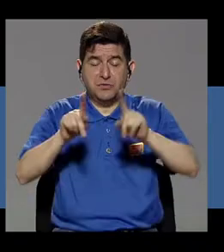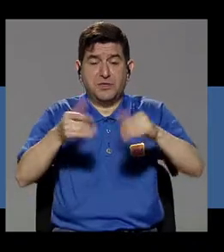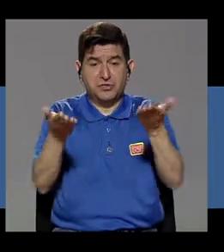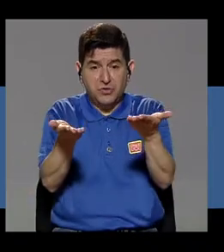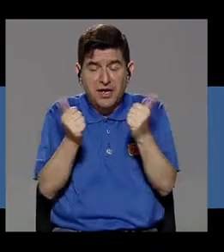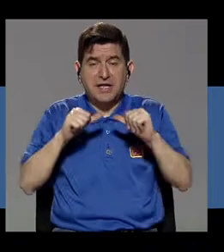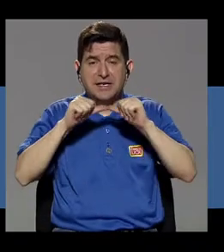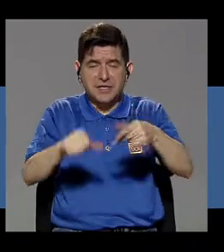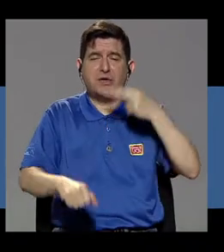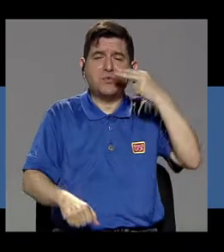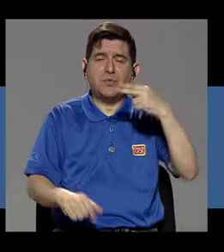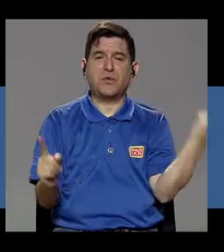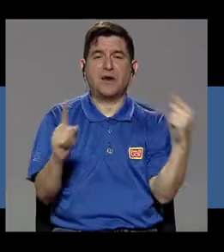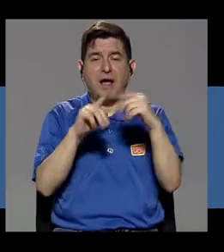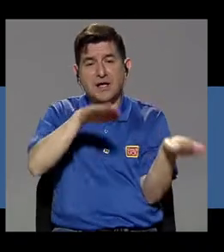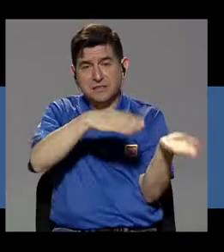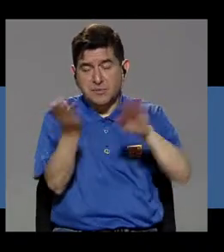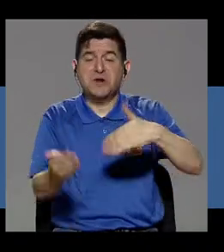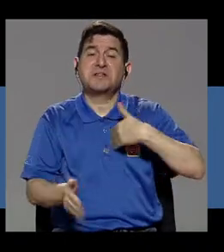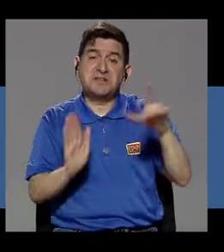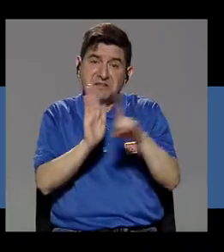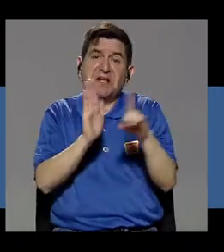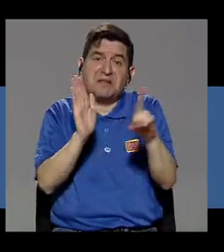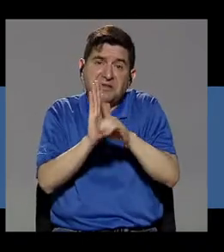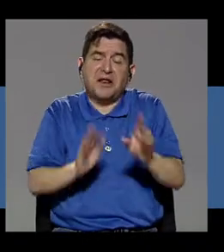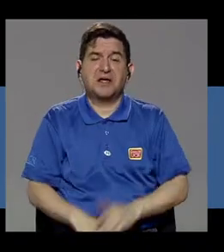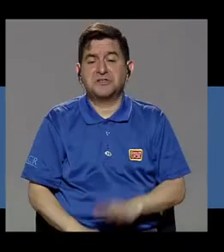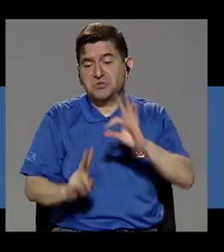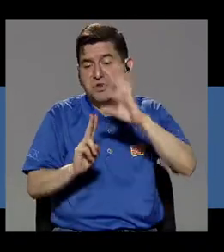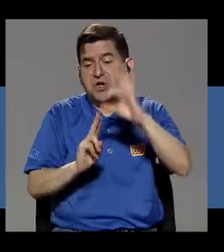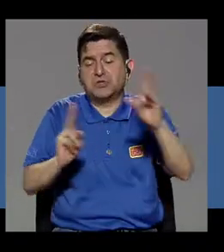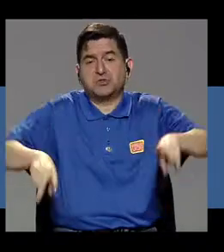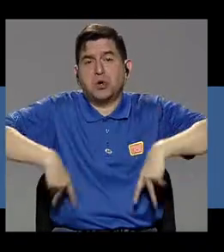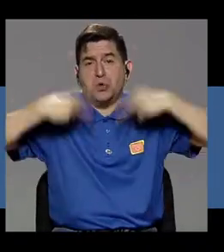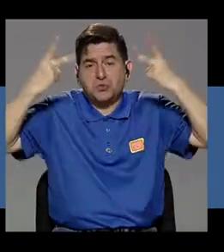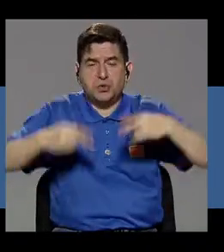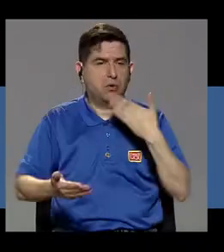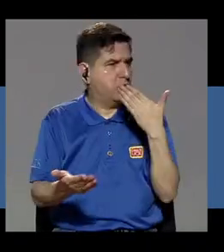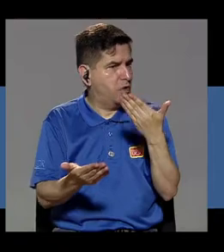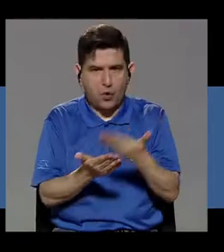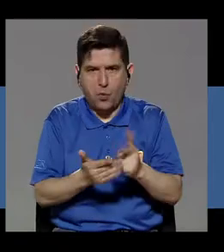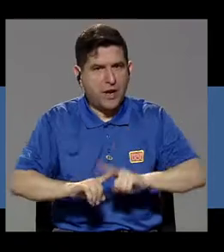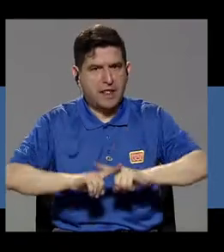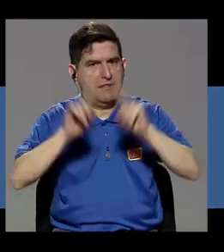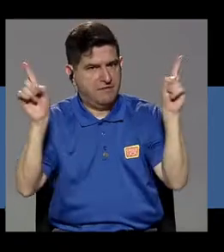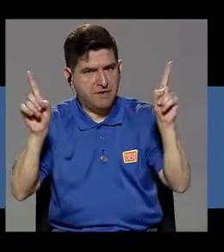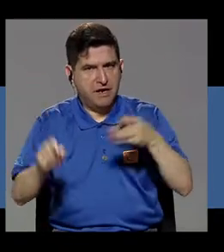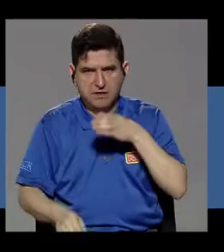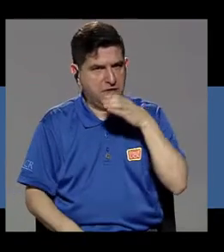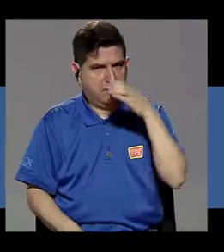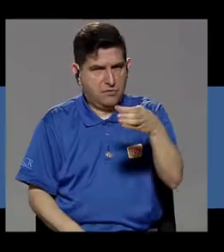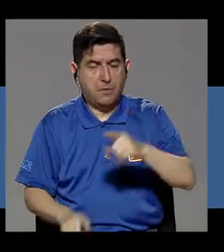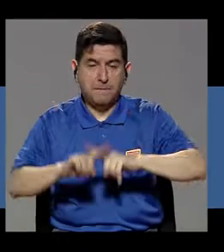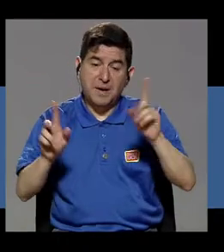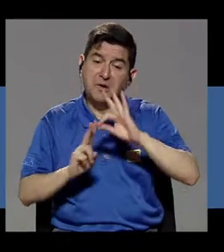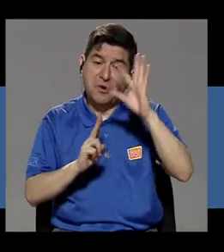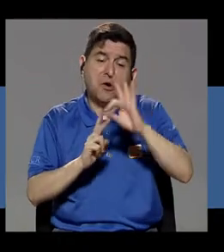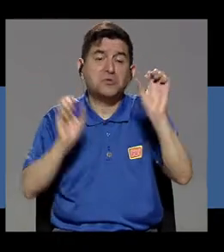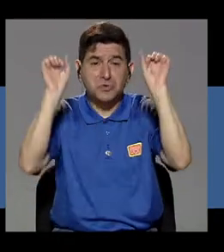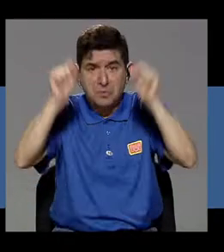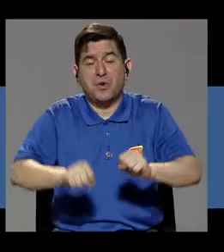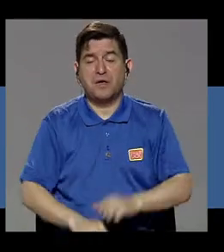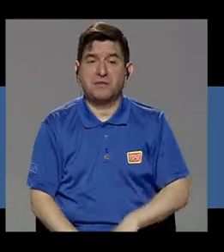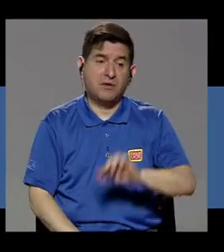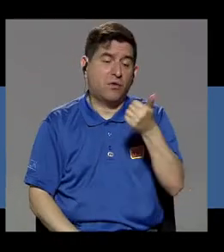quiere seguir fumando y fumando hasta morirse, pues, también tiene derecho a hacerlo. Es una opción de vida. Que no es buena, es otra cosa, no es recomendable, pero es la opción que pueden